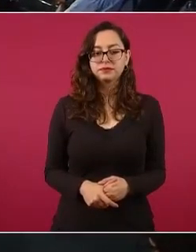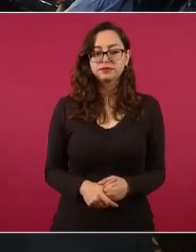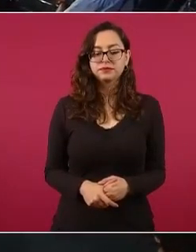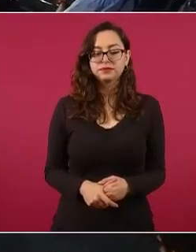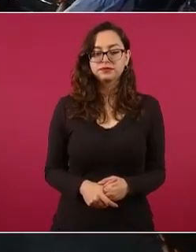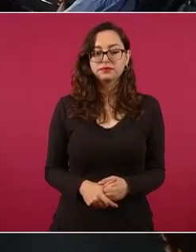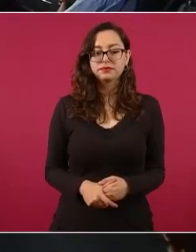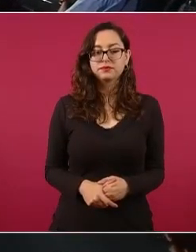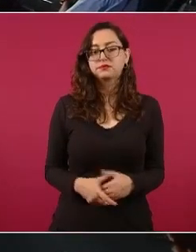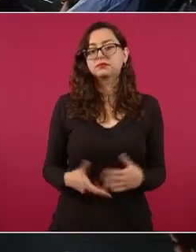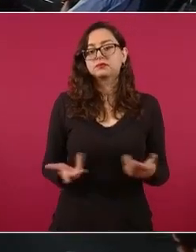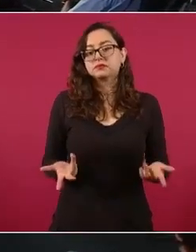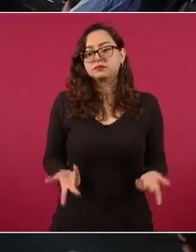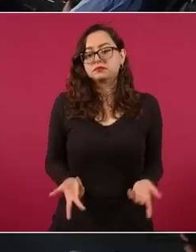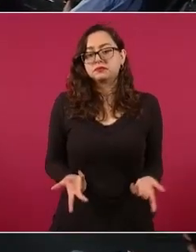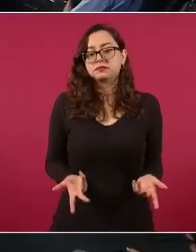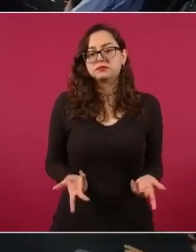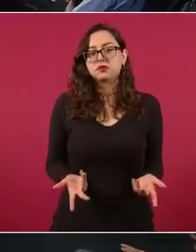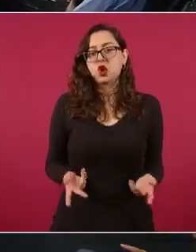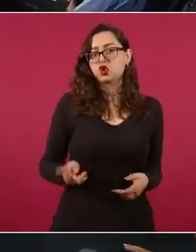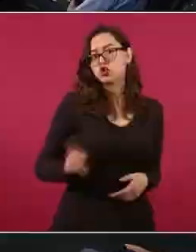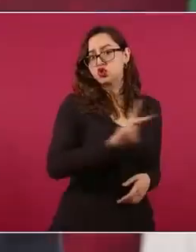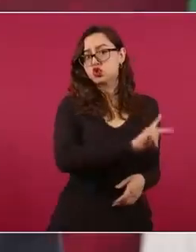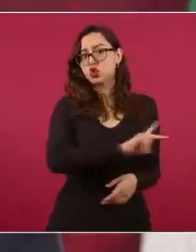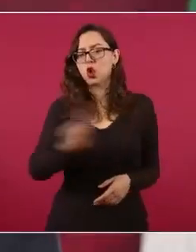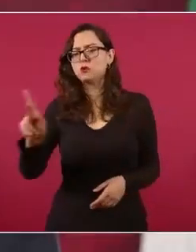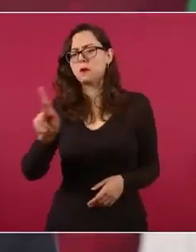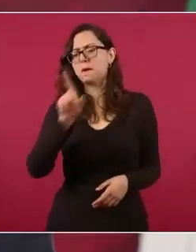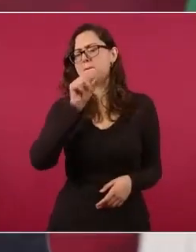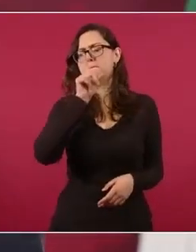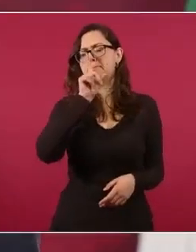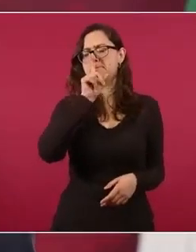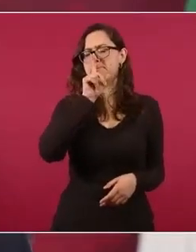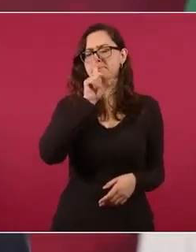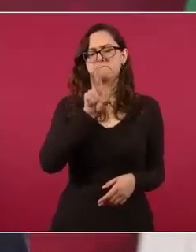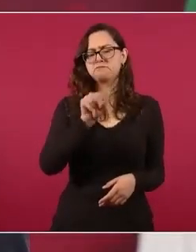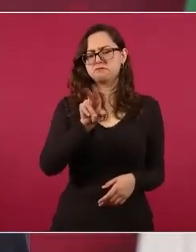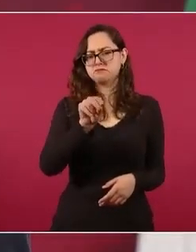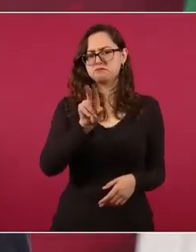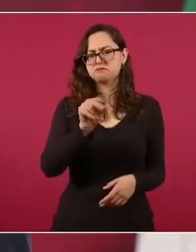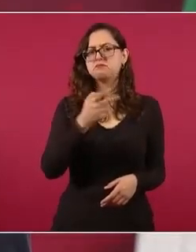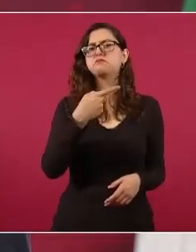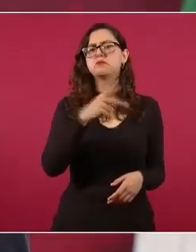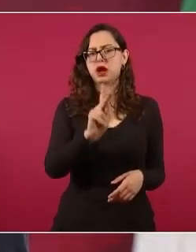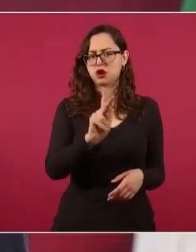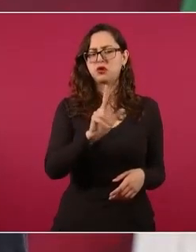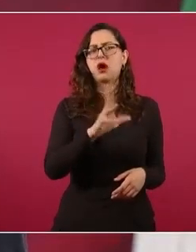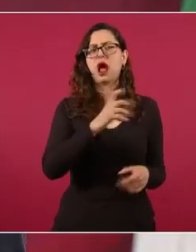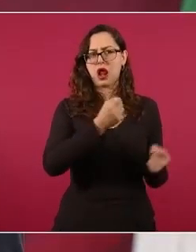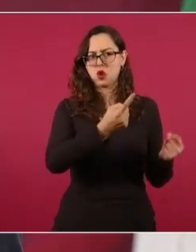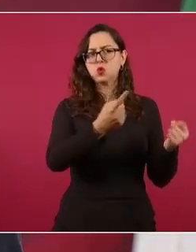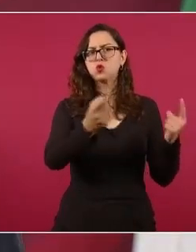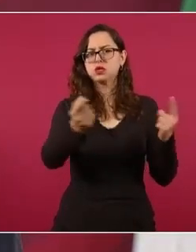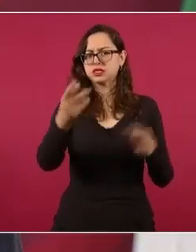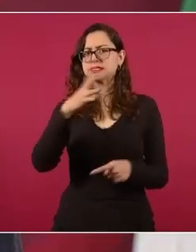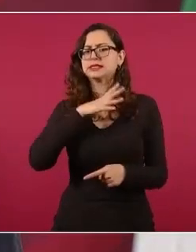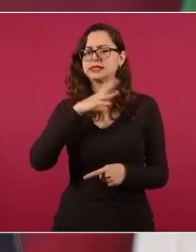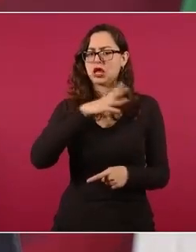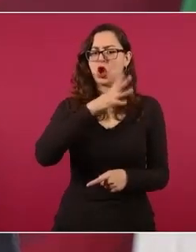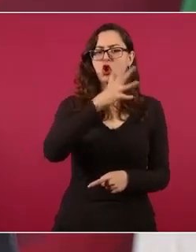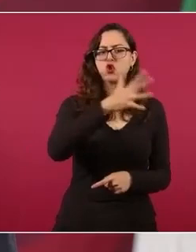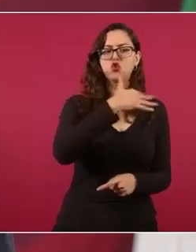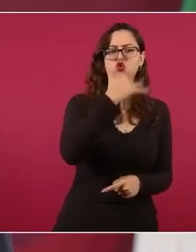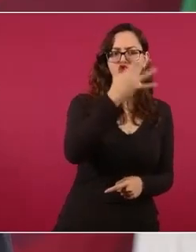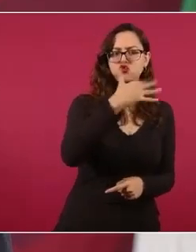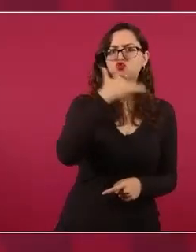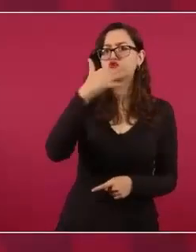Como sencillamente hay favoritismos, hay influyentismo,